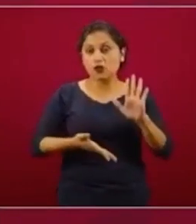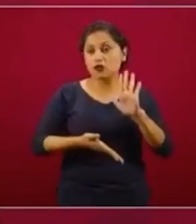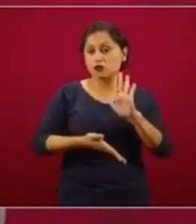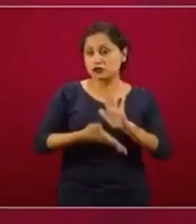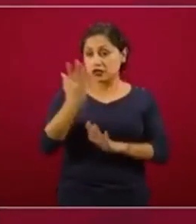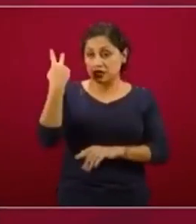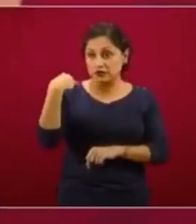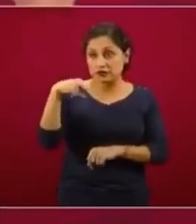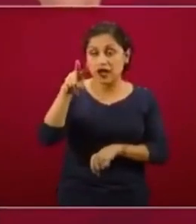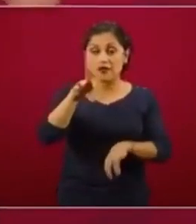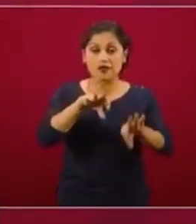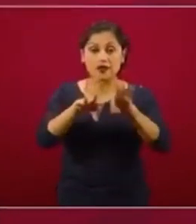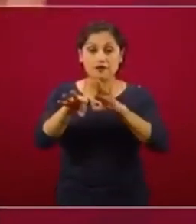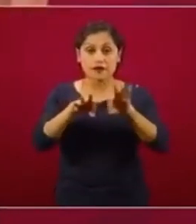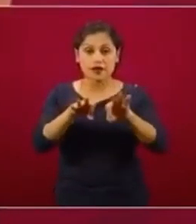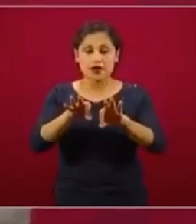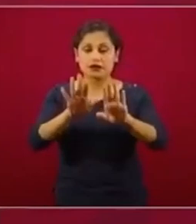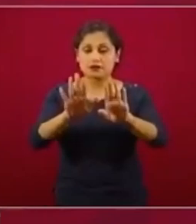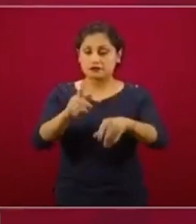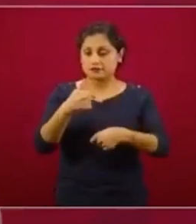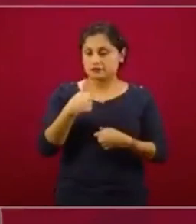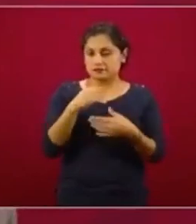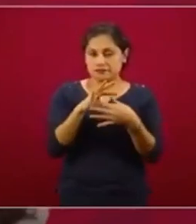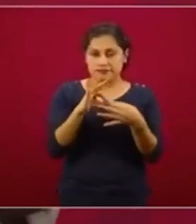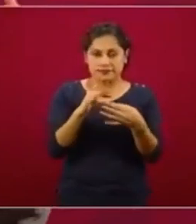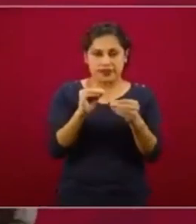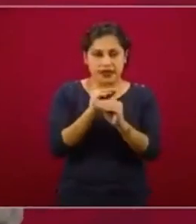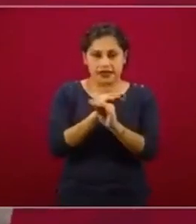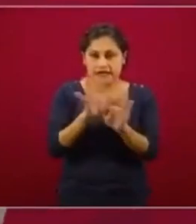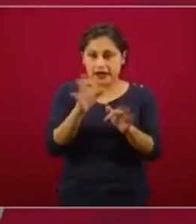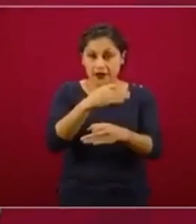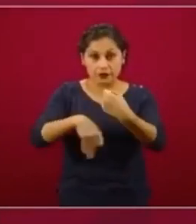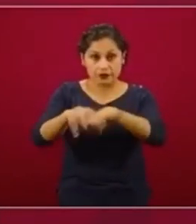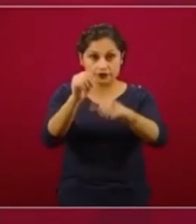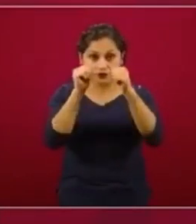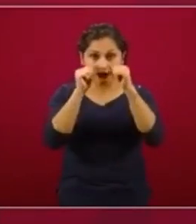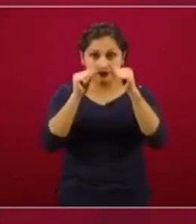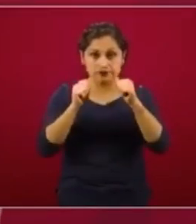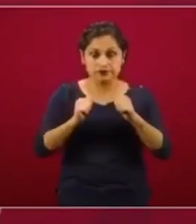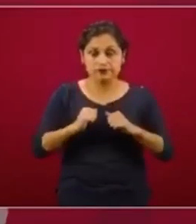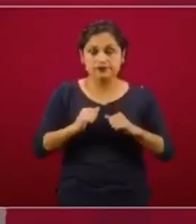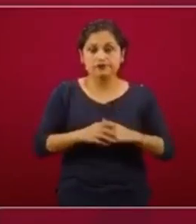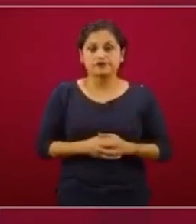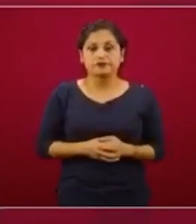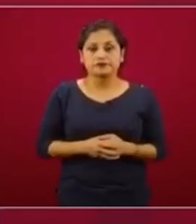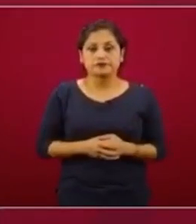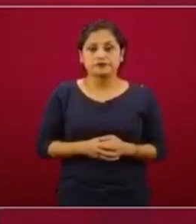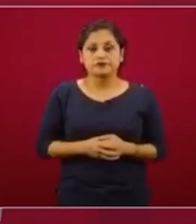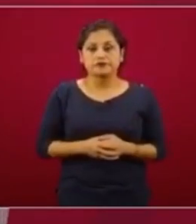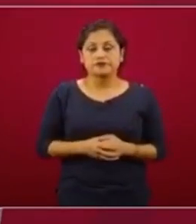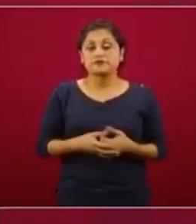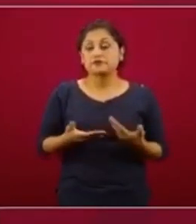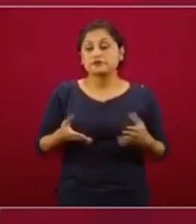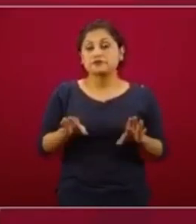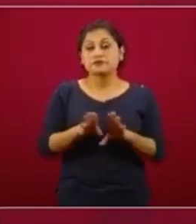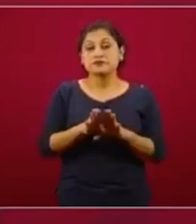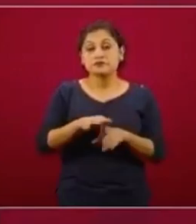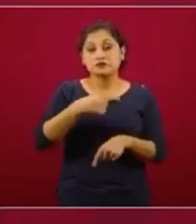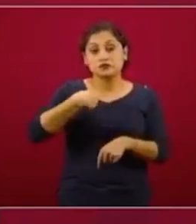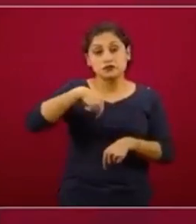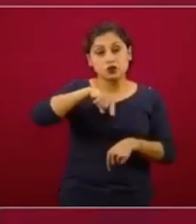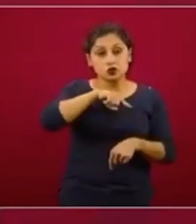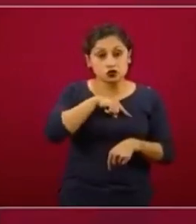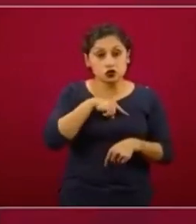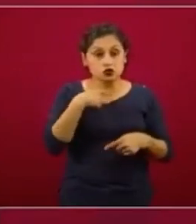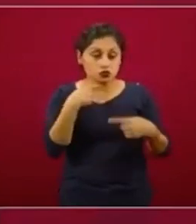Le voy a explicar con toda claridad a todo mundo las consideraciones, las consideraciones que hemos estado teniendo en tiempo